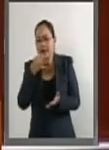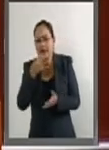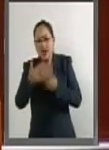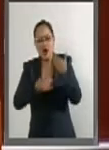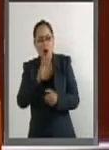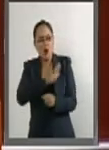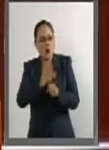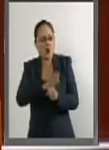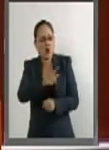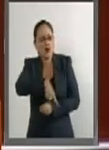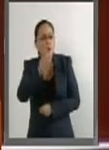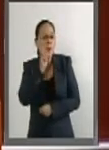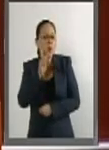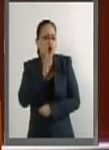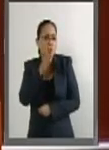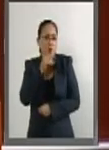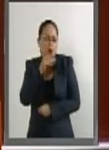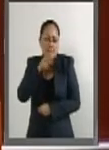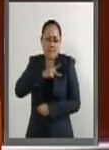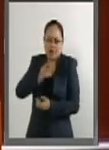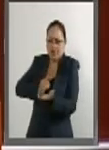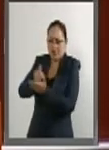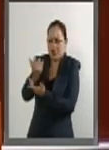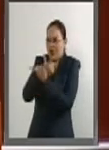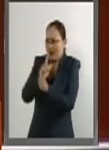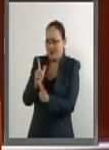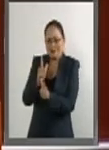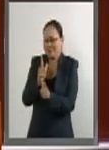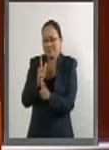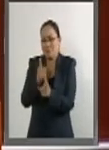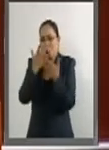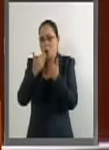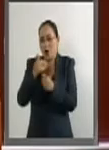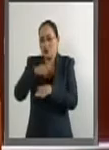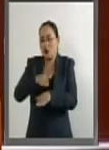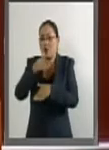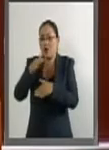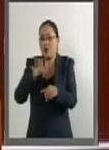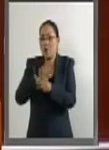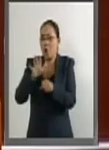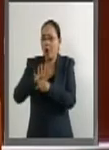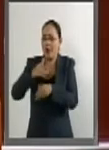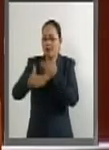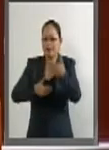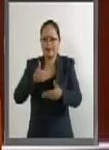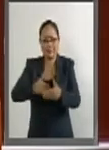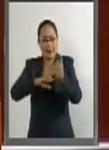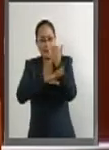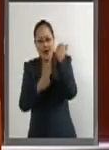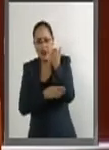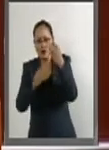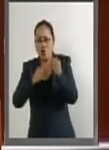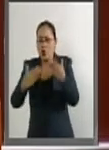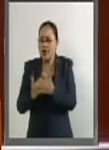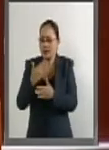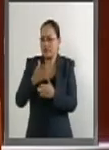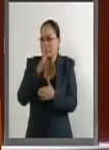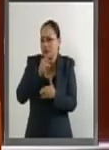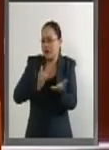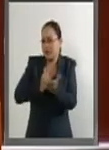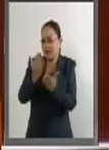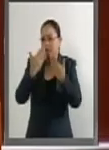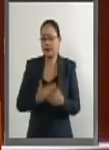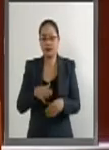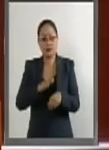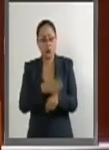capacidad de las mujeres de tomar decisiones en torno a sus procesos reproductivos. Bajo esta definición,